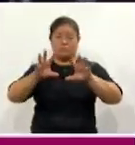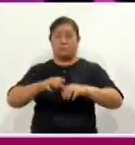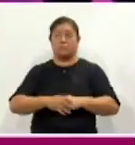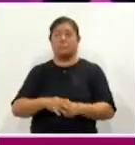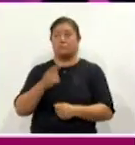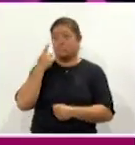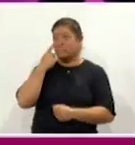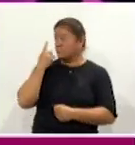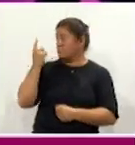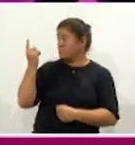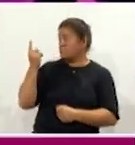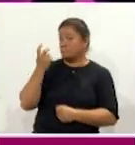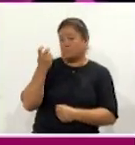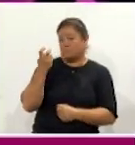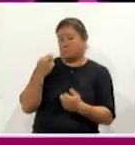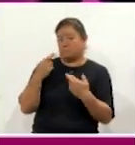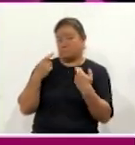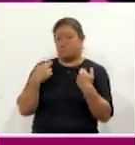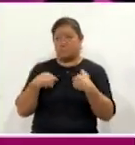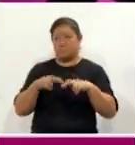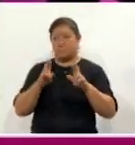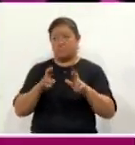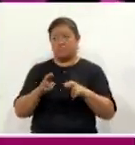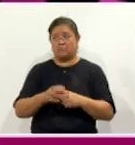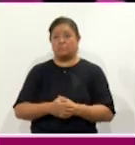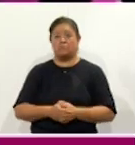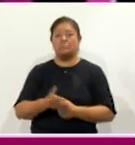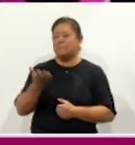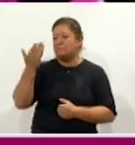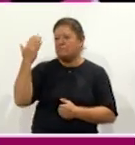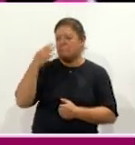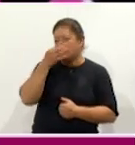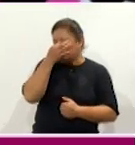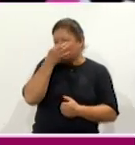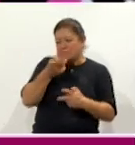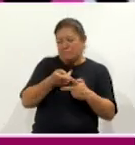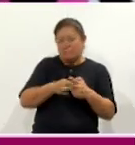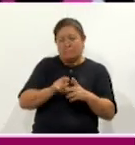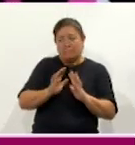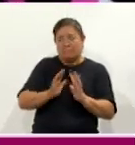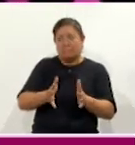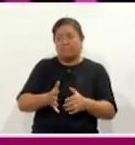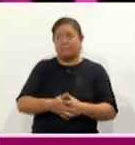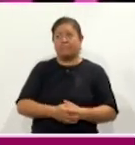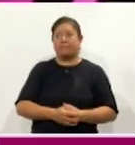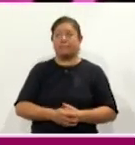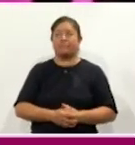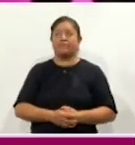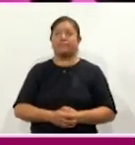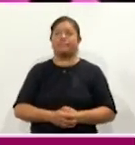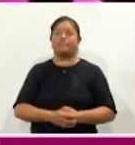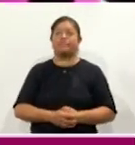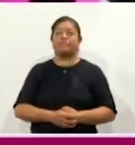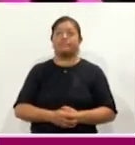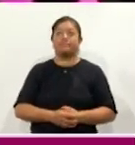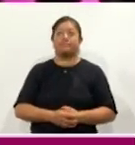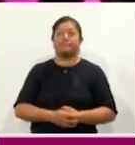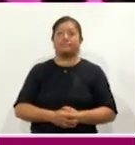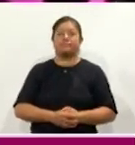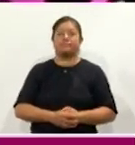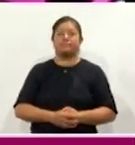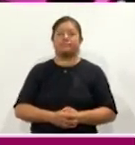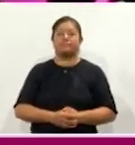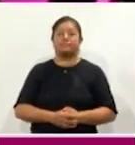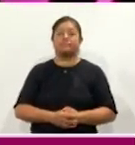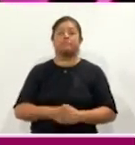representación que se llevó a cabo hace unos minutos y se está llevando a cabo y además